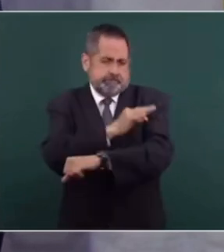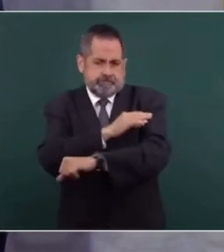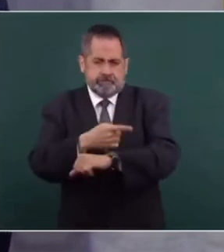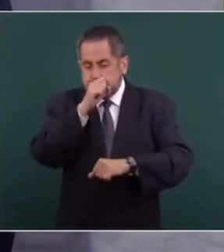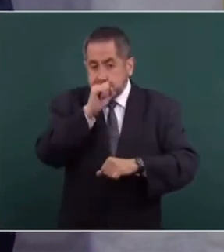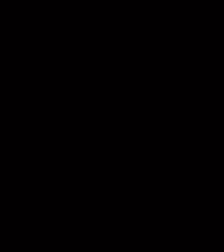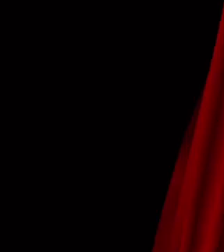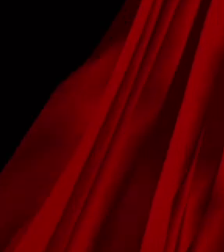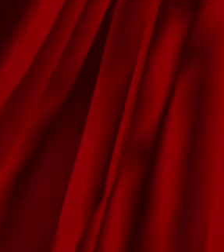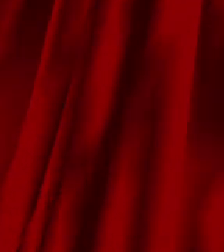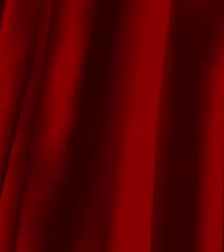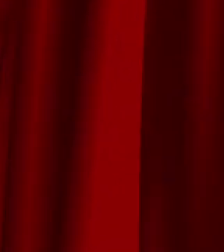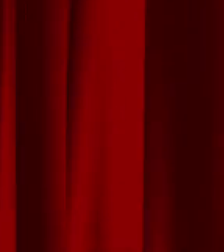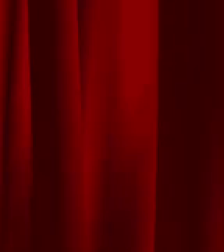vamos a seguir ayudando.